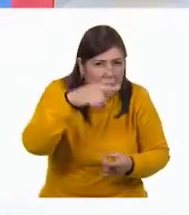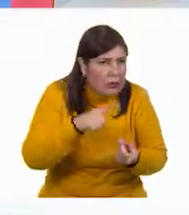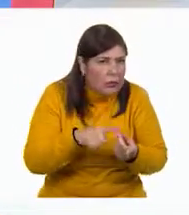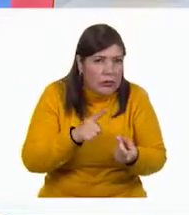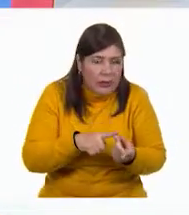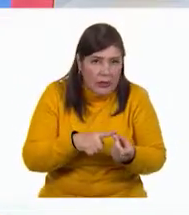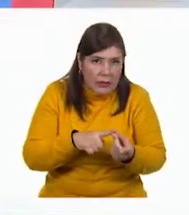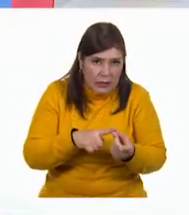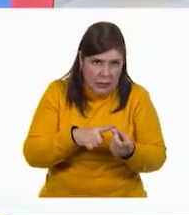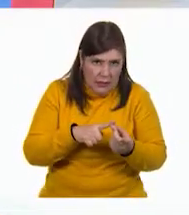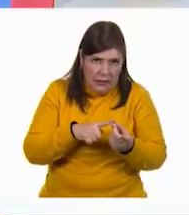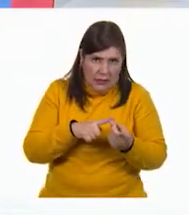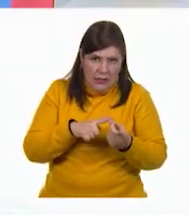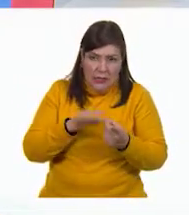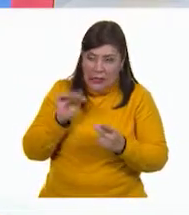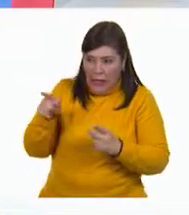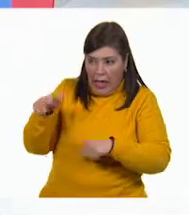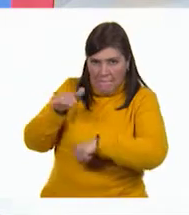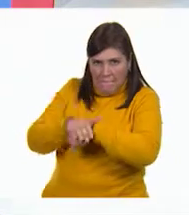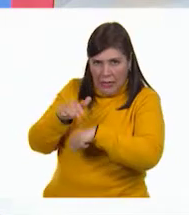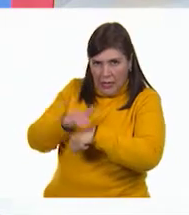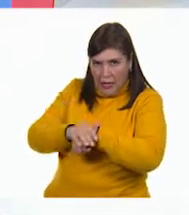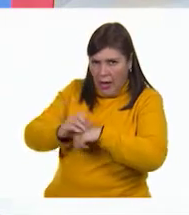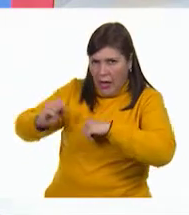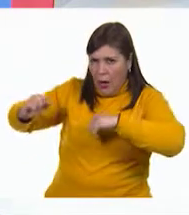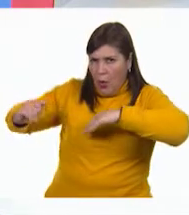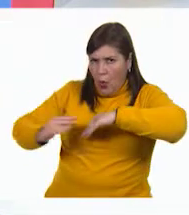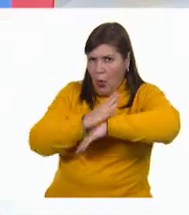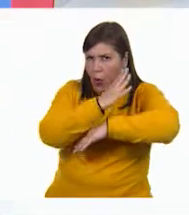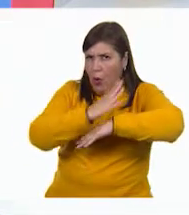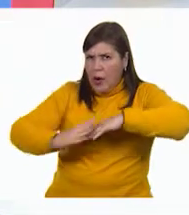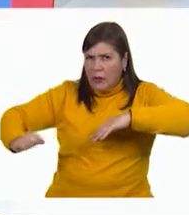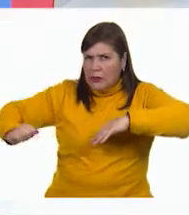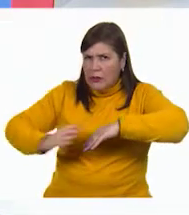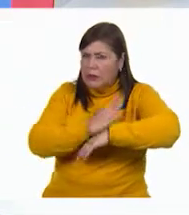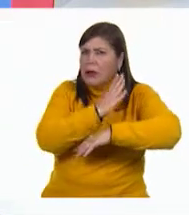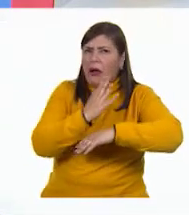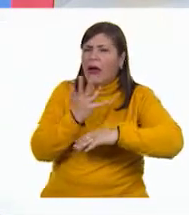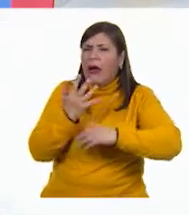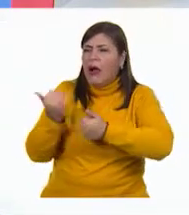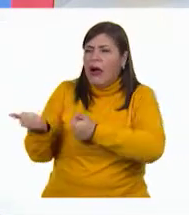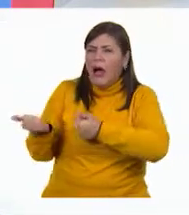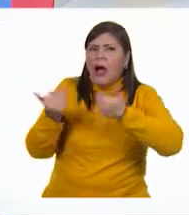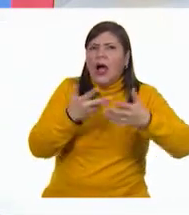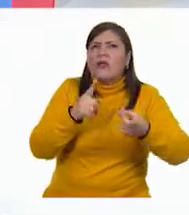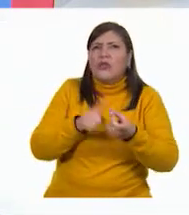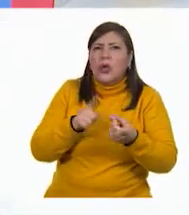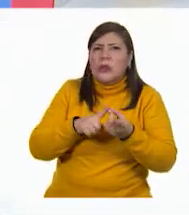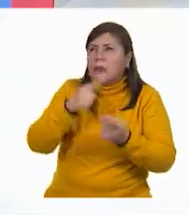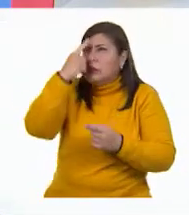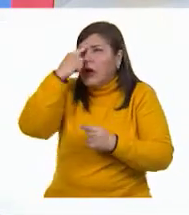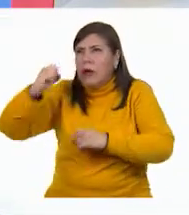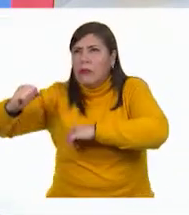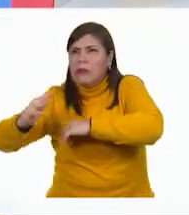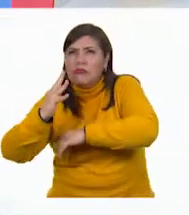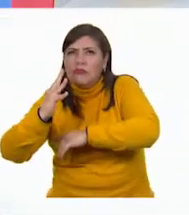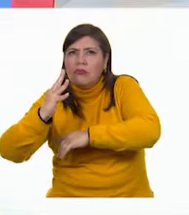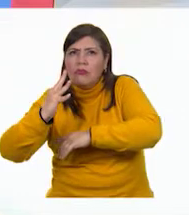Si tú tuvieras una amiga ola, ¿a dónde te la llevarías? Así como estatua congelada.